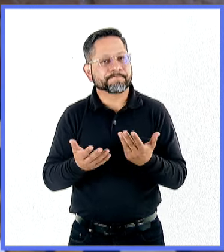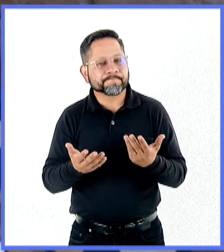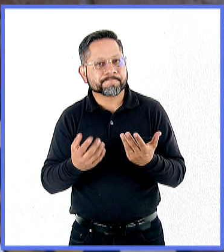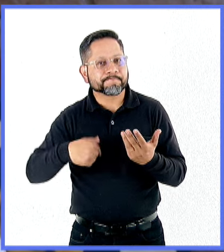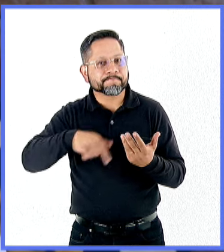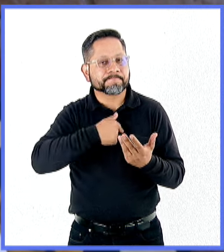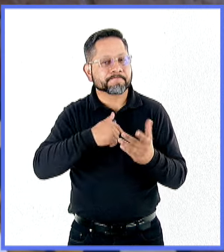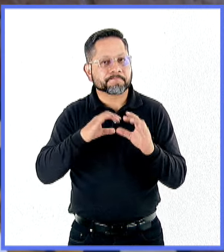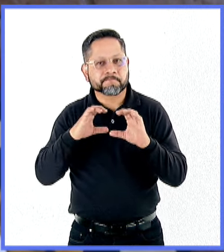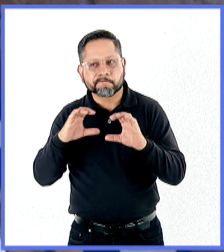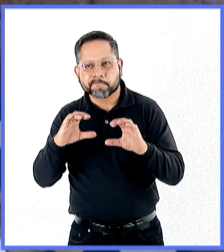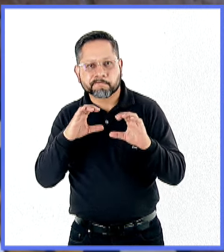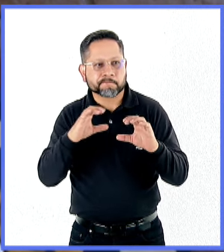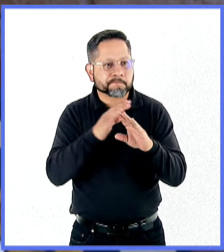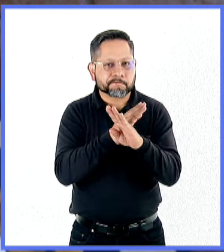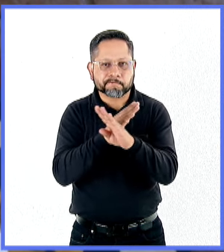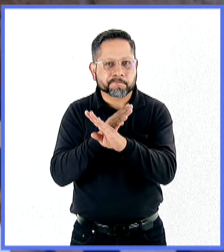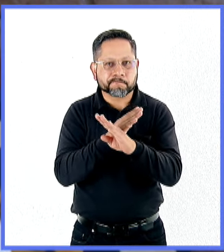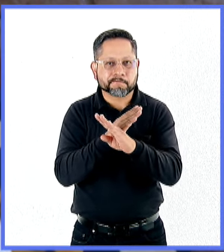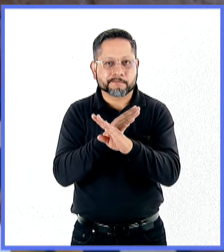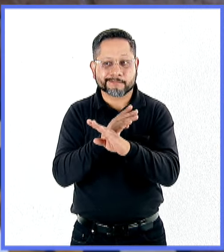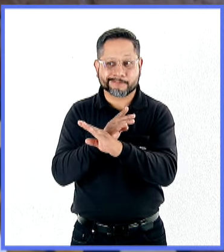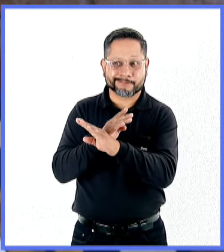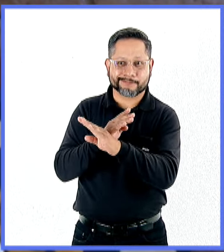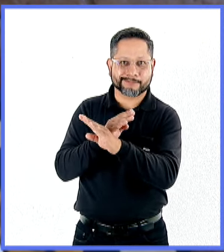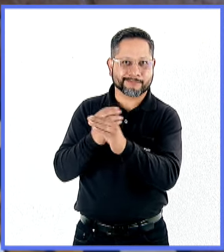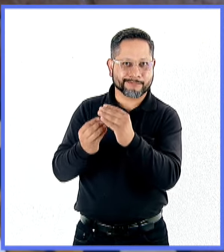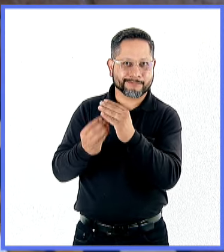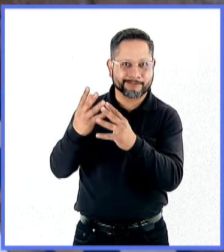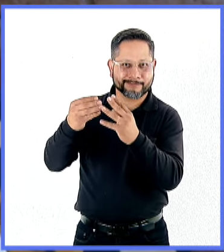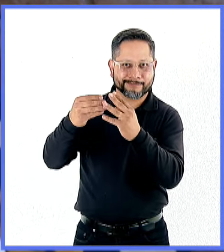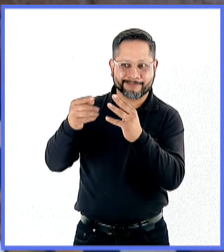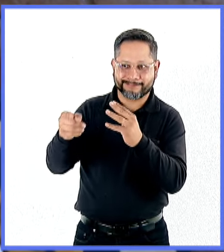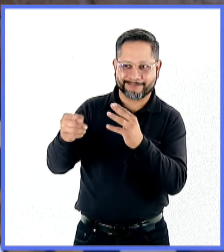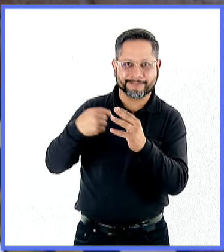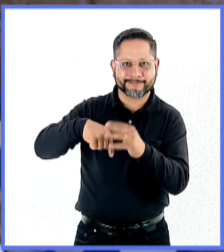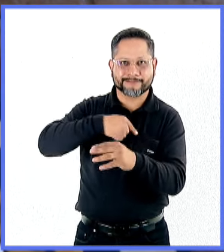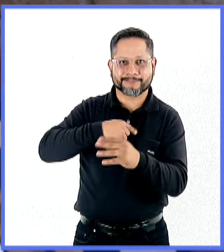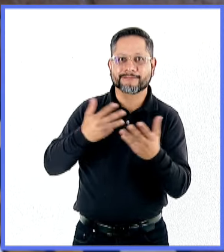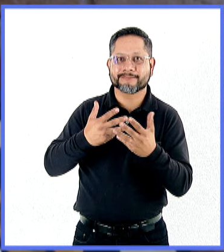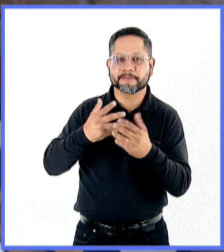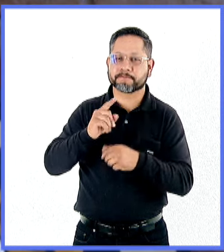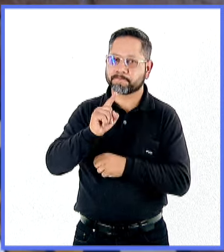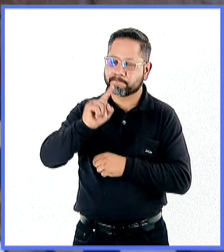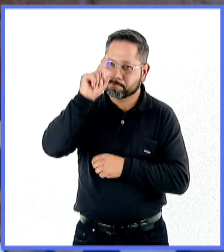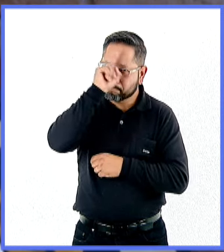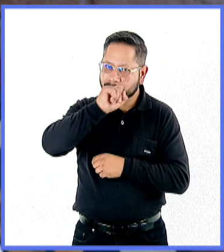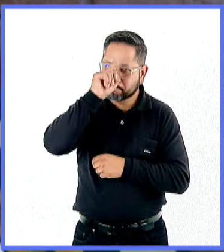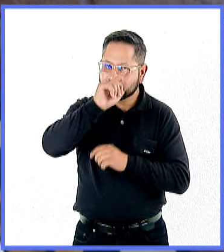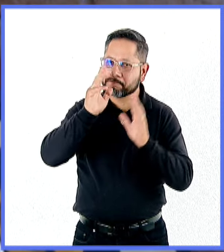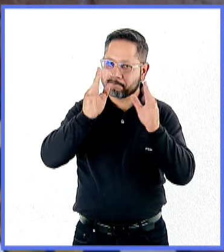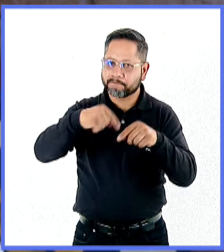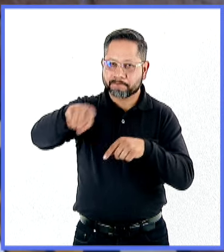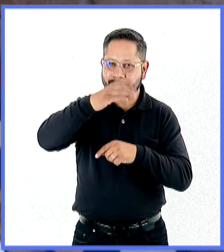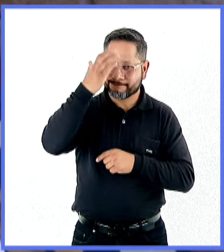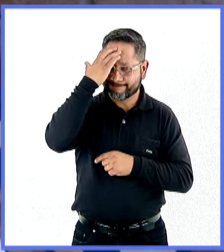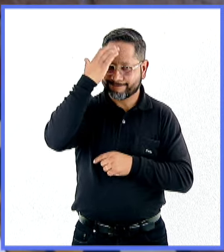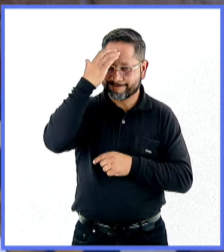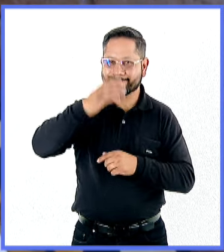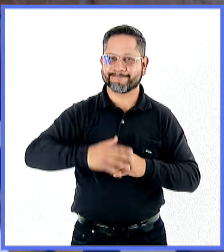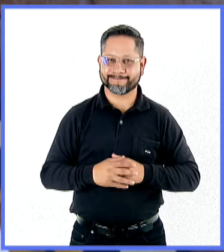protegernos de la subvariante nueva, tenemos simplemente que seguir todas las recomendaciones que ya conocemos.